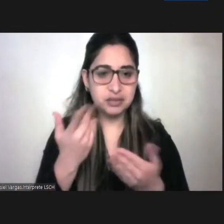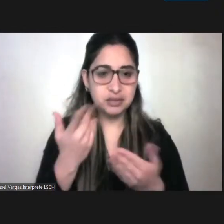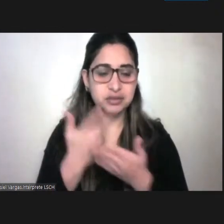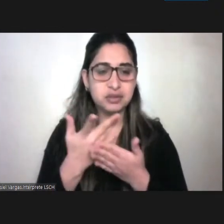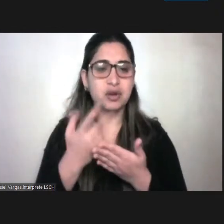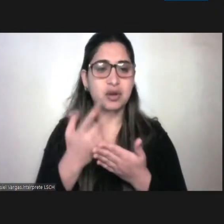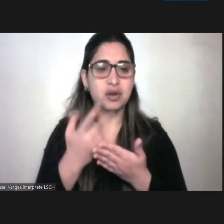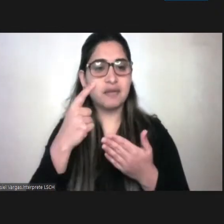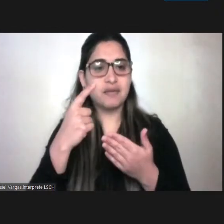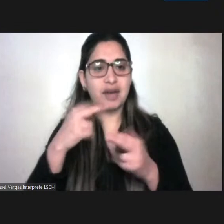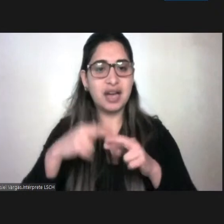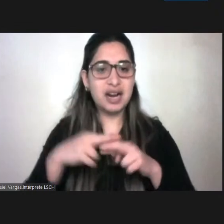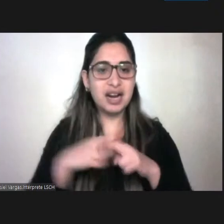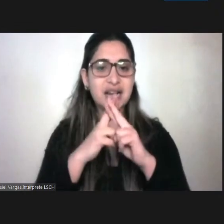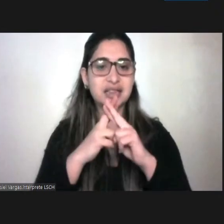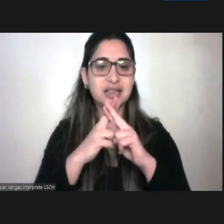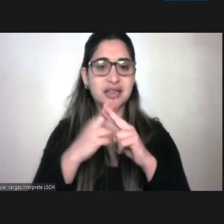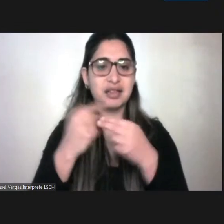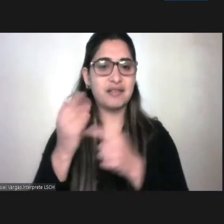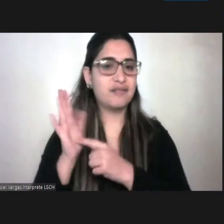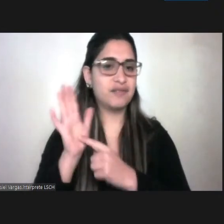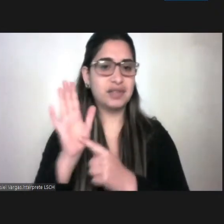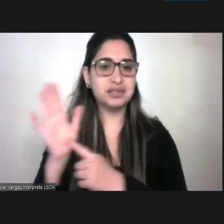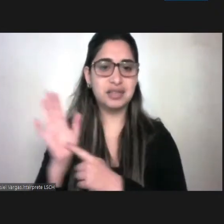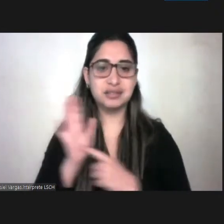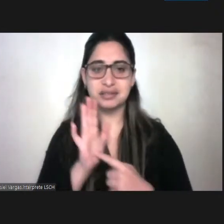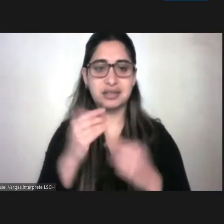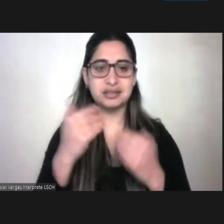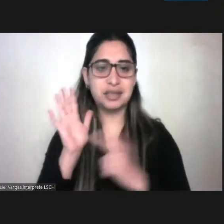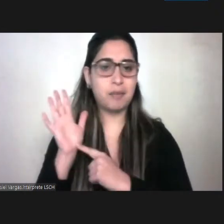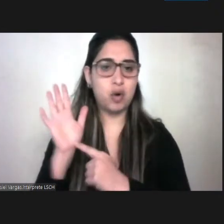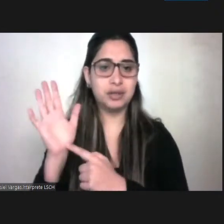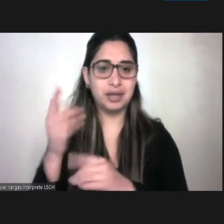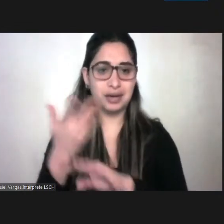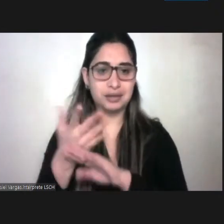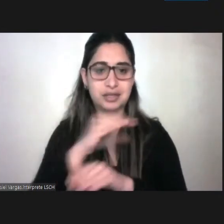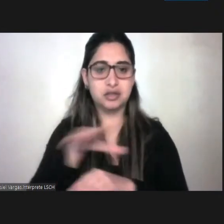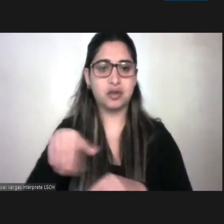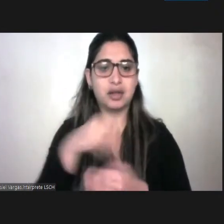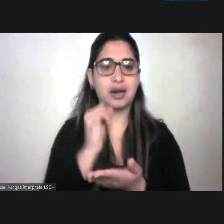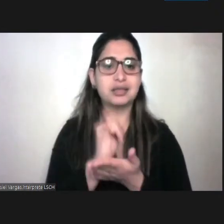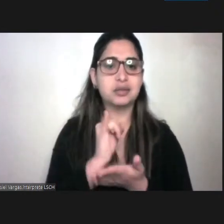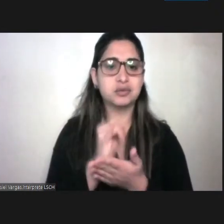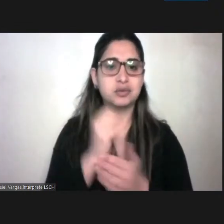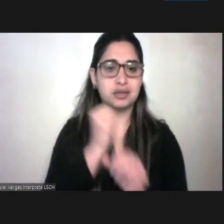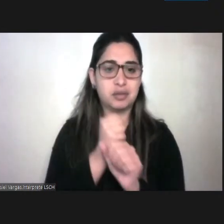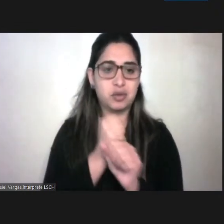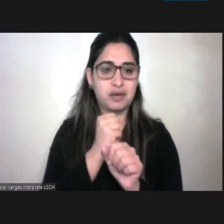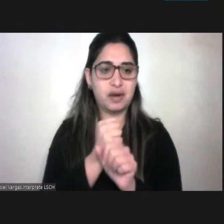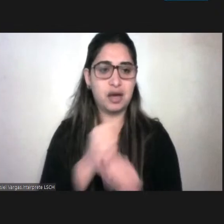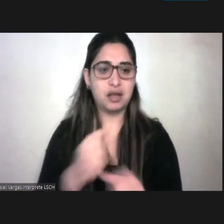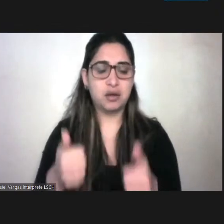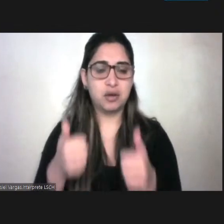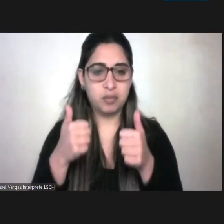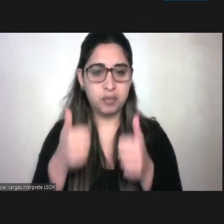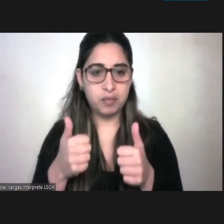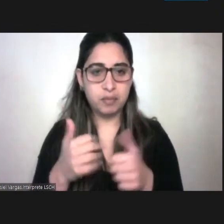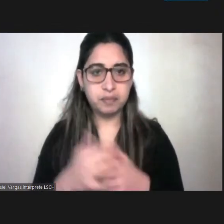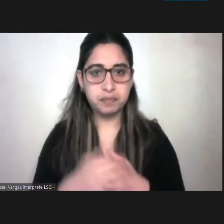veces están un poco invisibilizadas las instituciones que trabajamos en las áreas bien sí de todas maneras